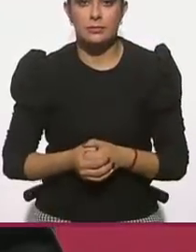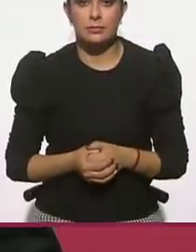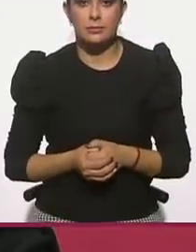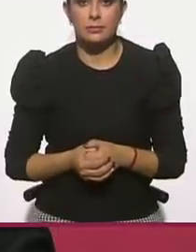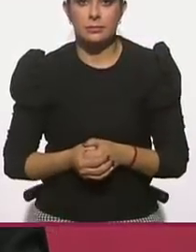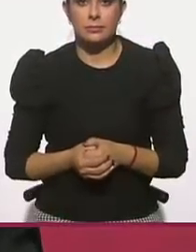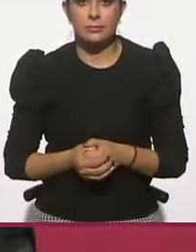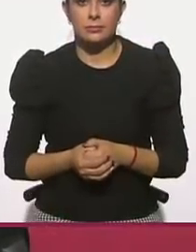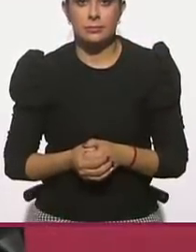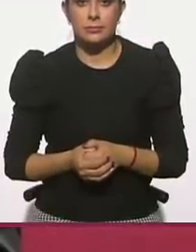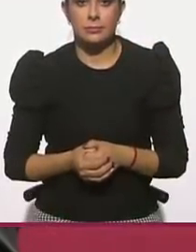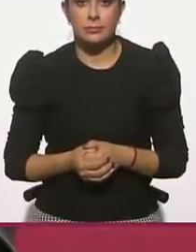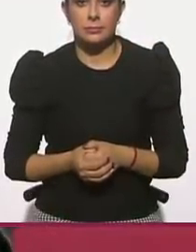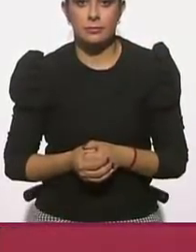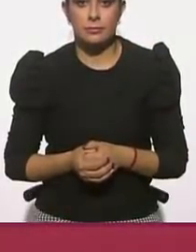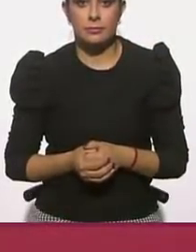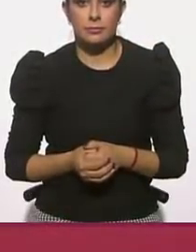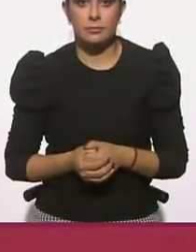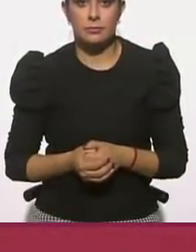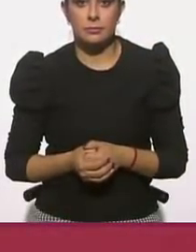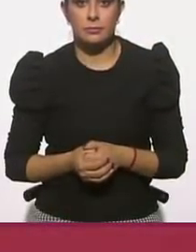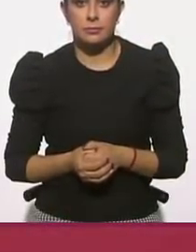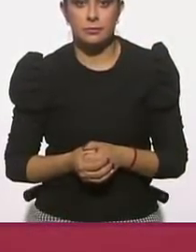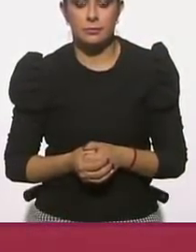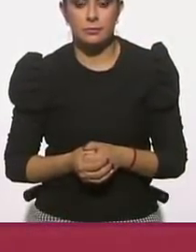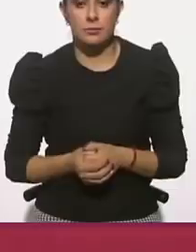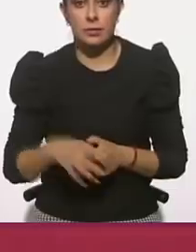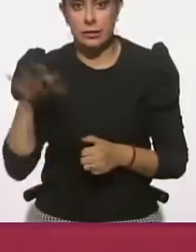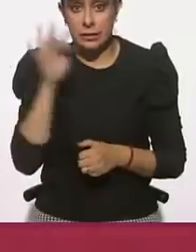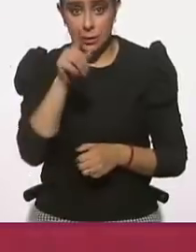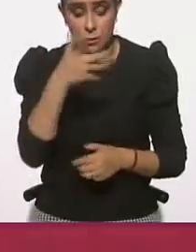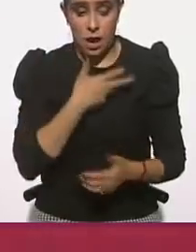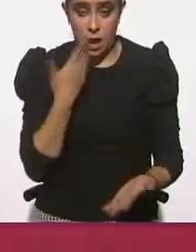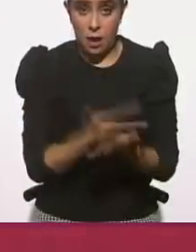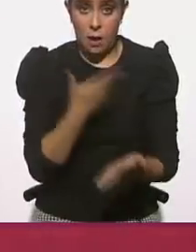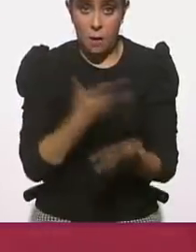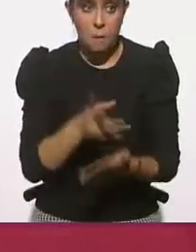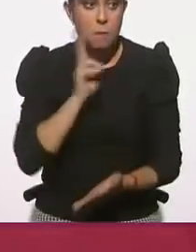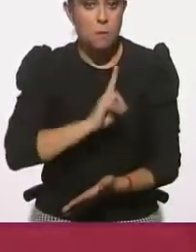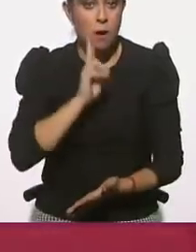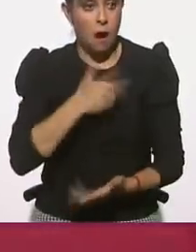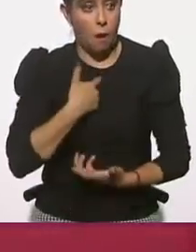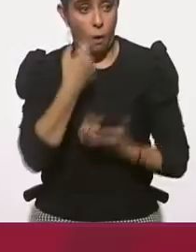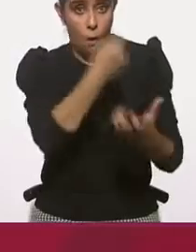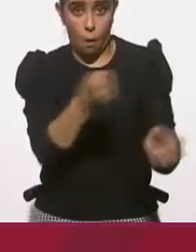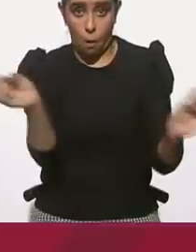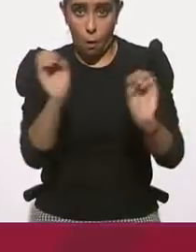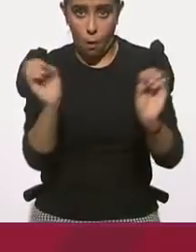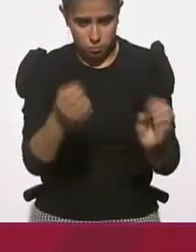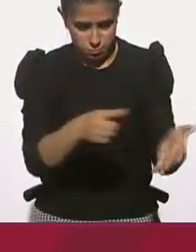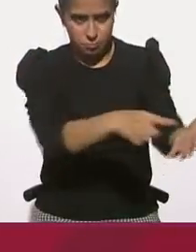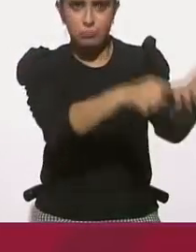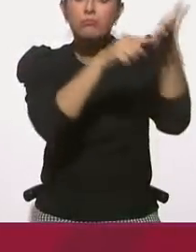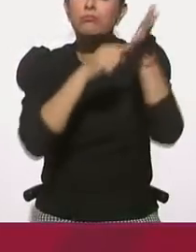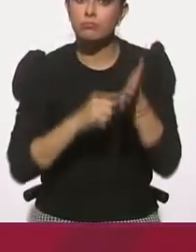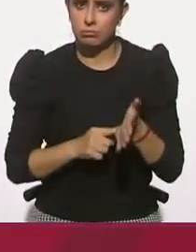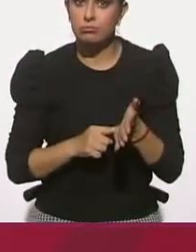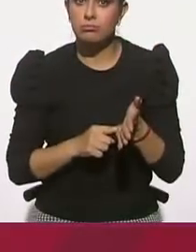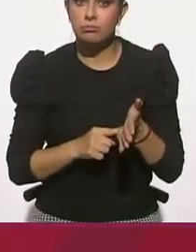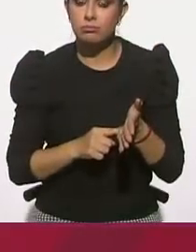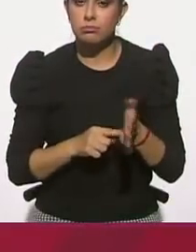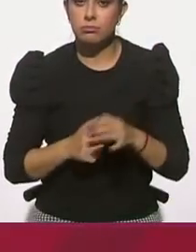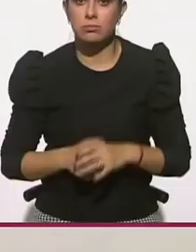Y si tienen pruebas de que no se les han entregado los recursos, que las muestre.